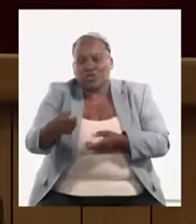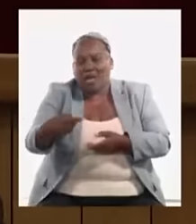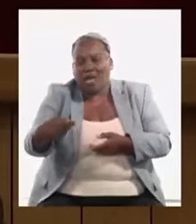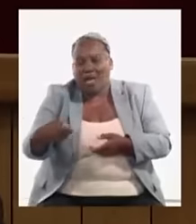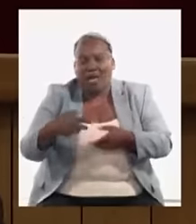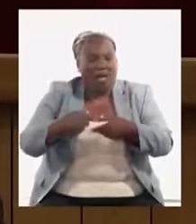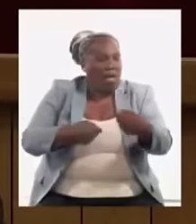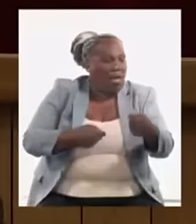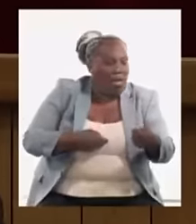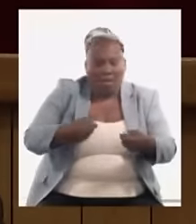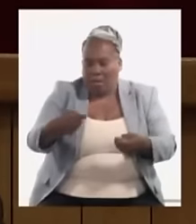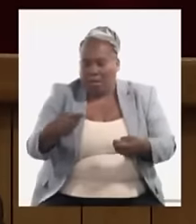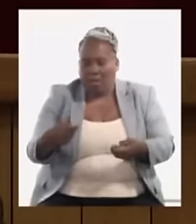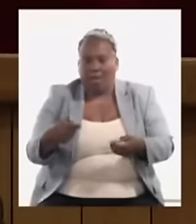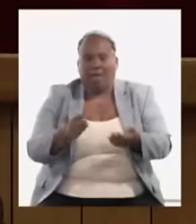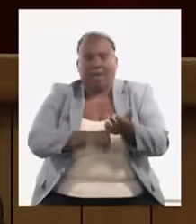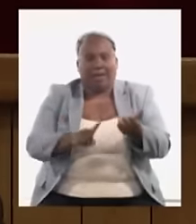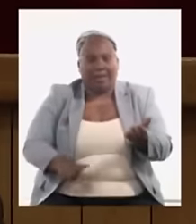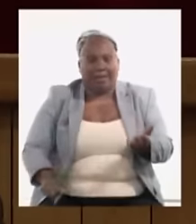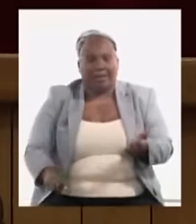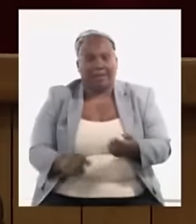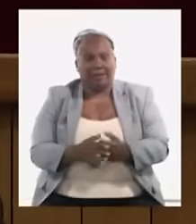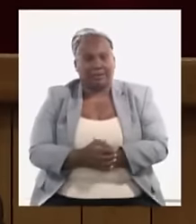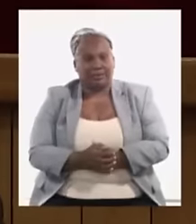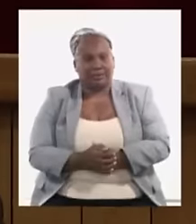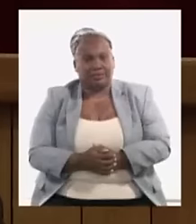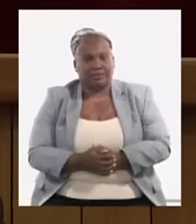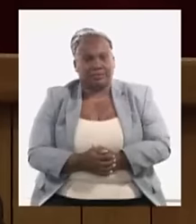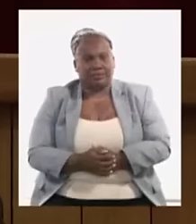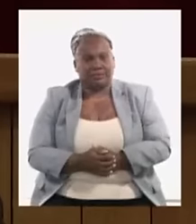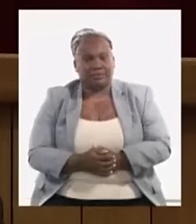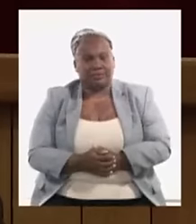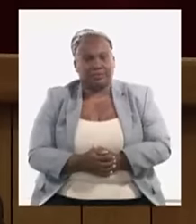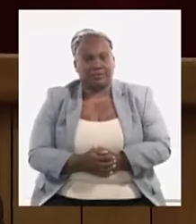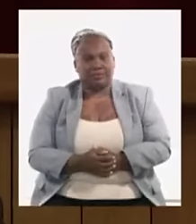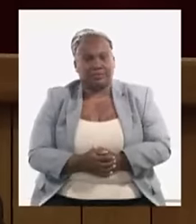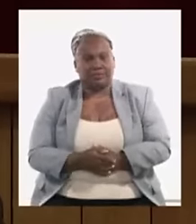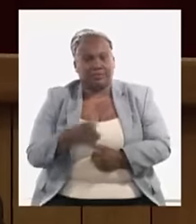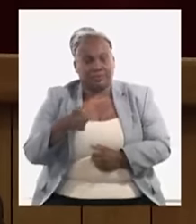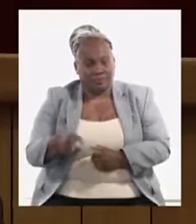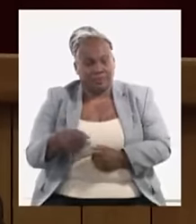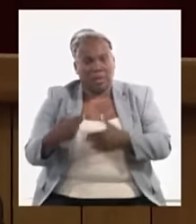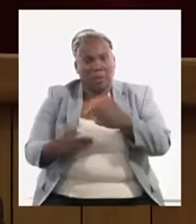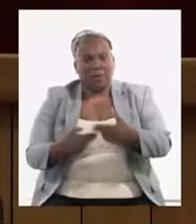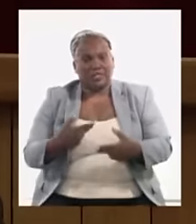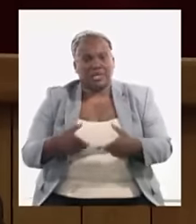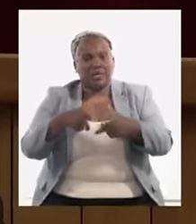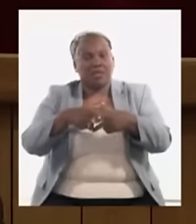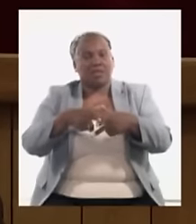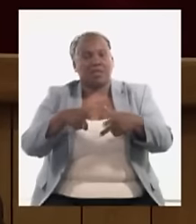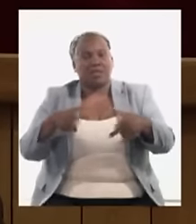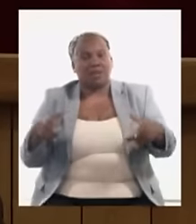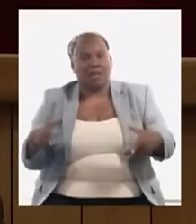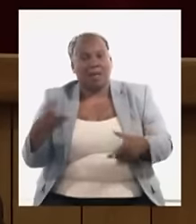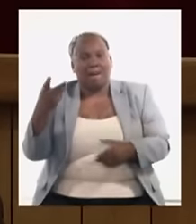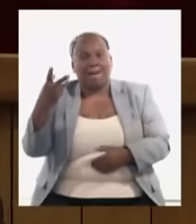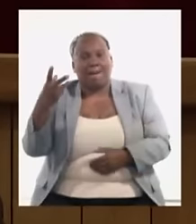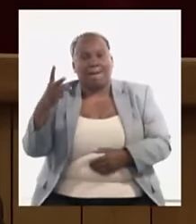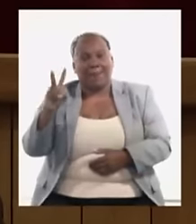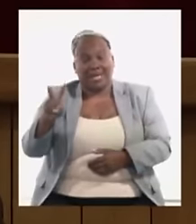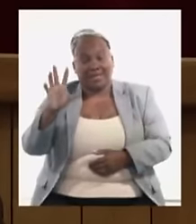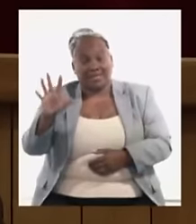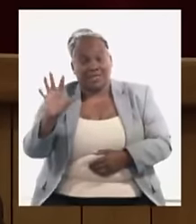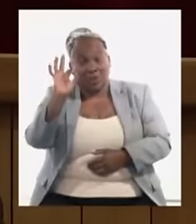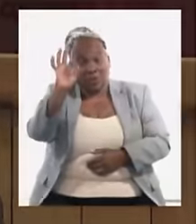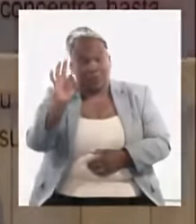consumo de la energía eléctrica y vamos a incrementar un 25